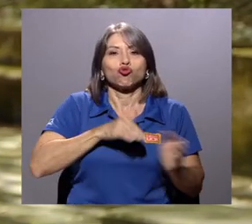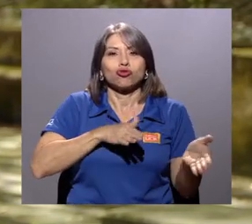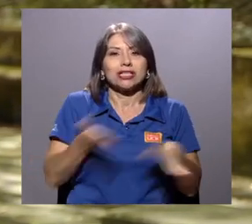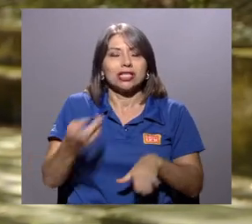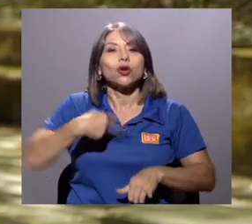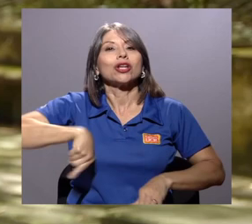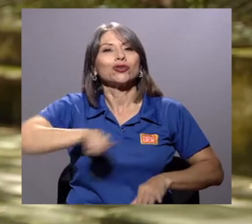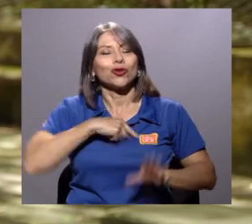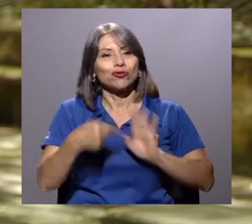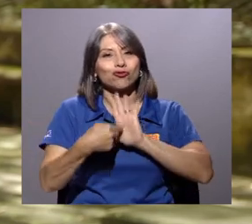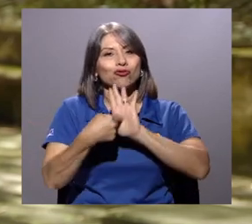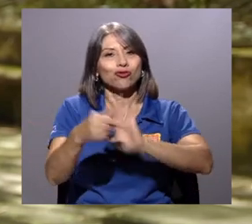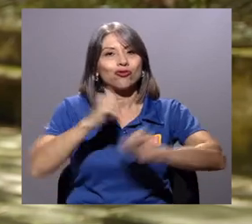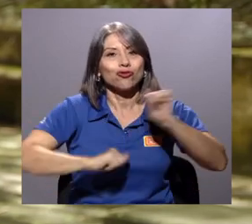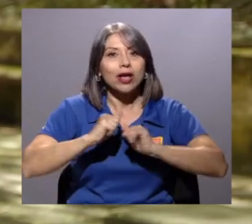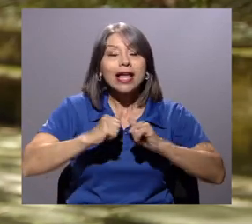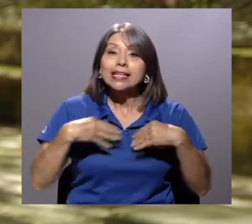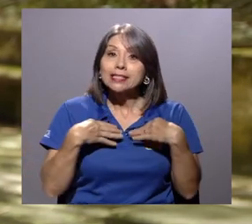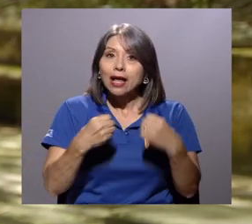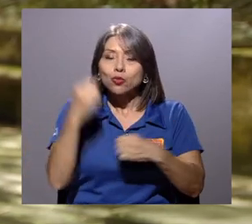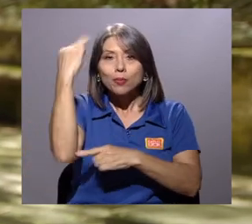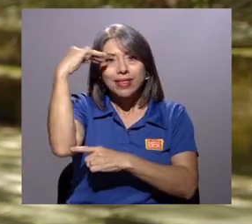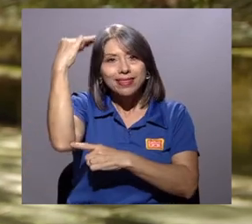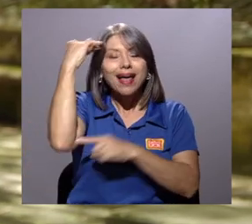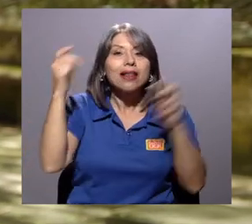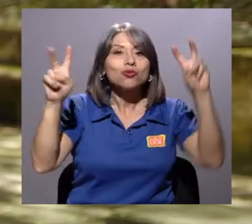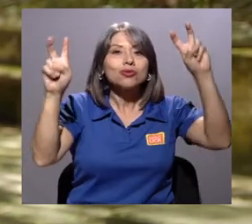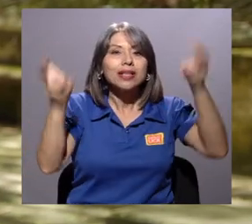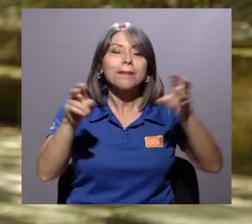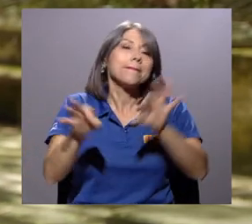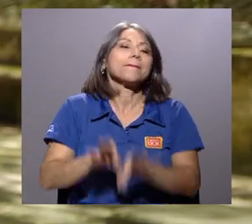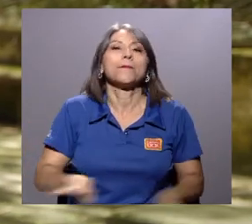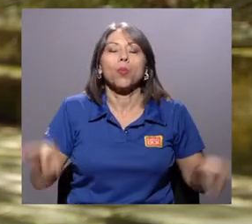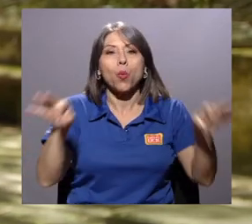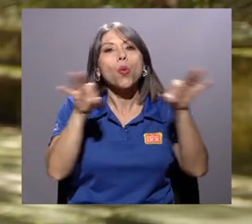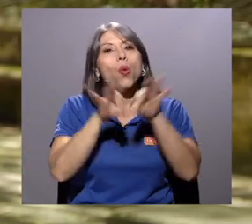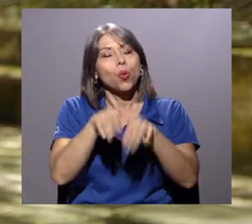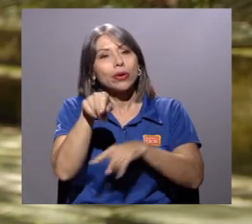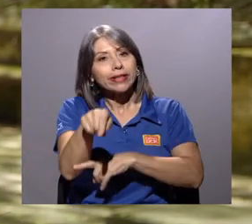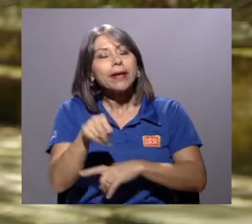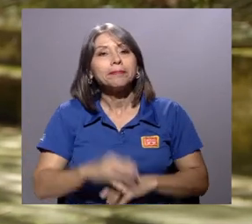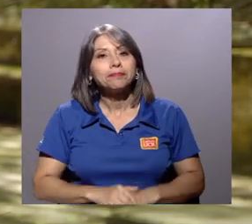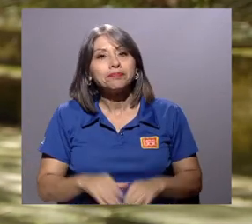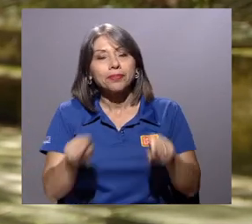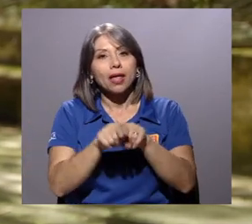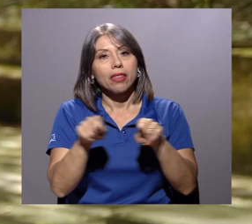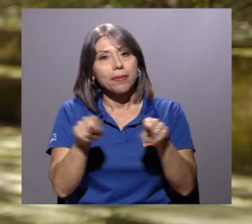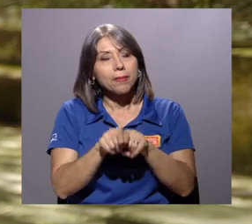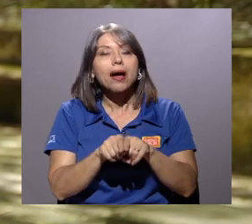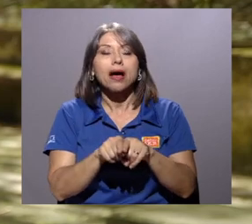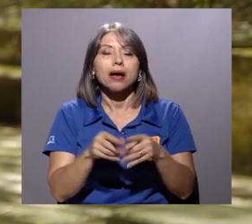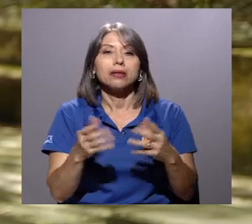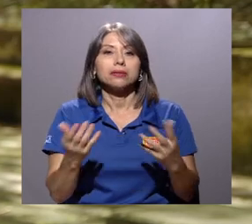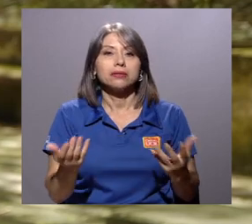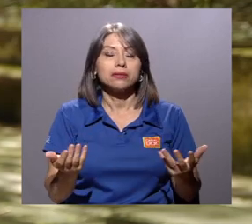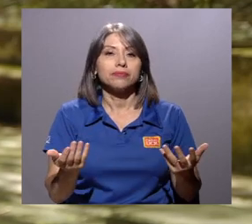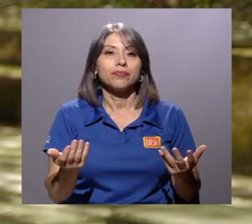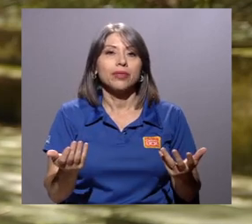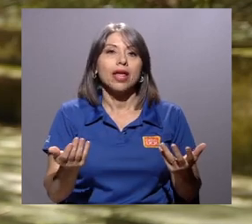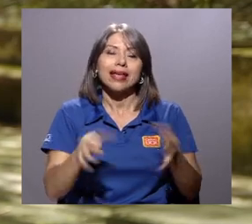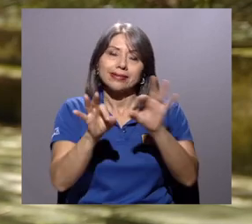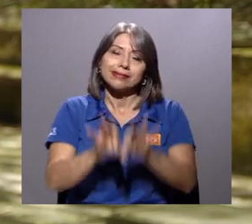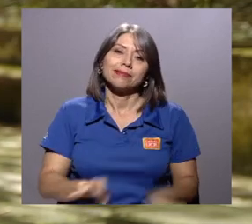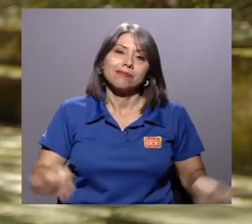representar en esta obra. La salud mental es uno de los temas importantes que estamos tocando y además nos parece que